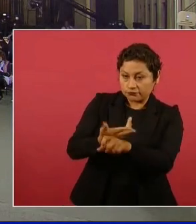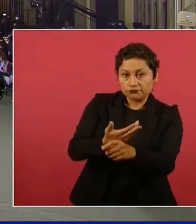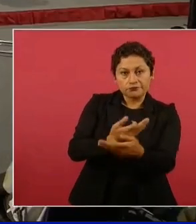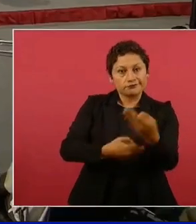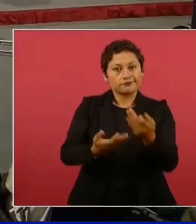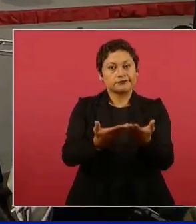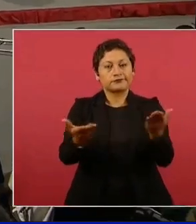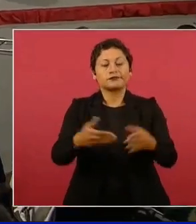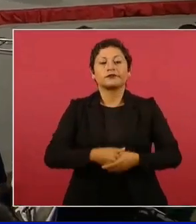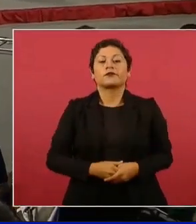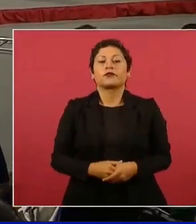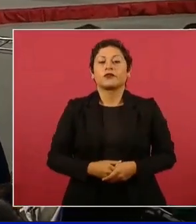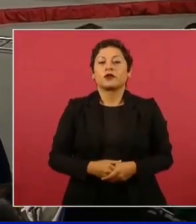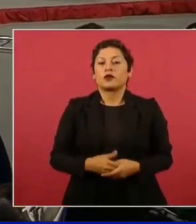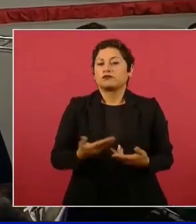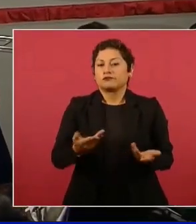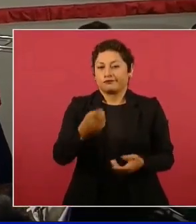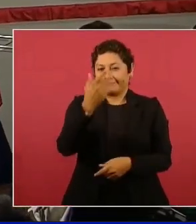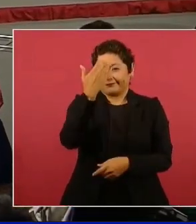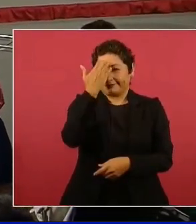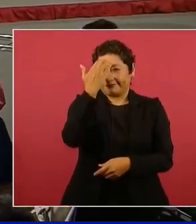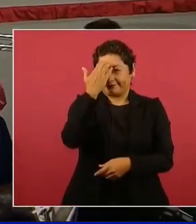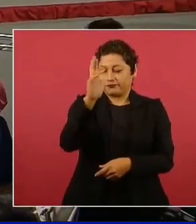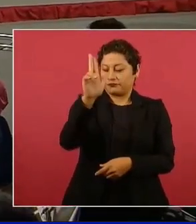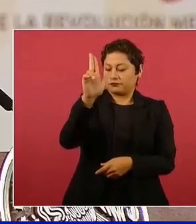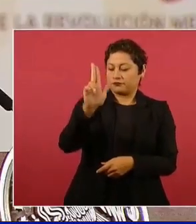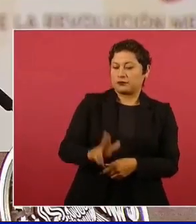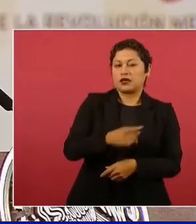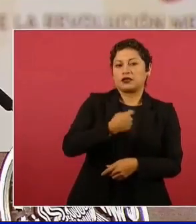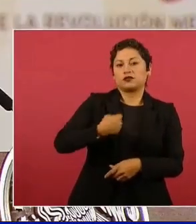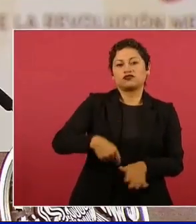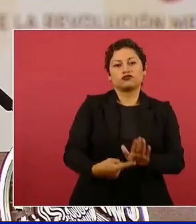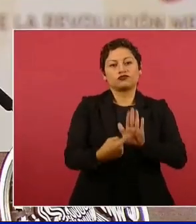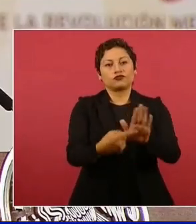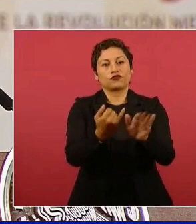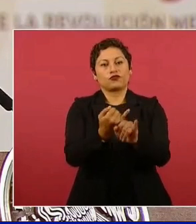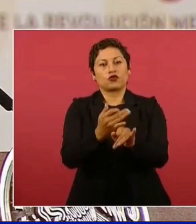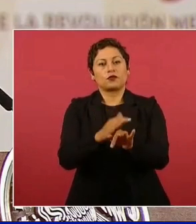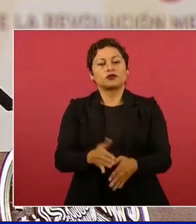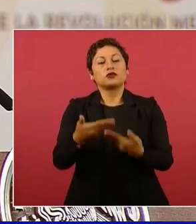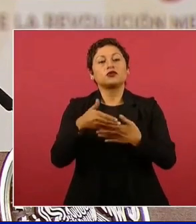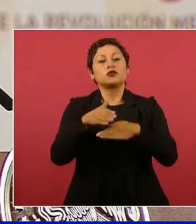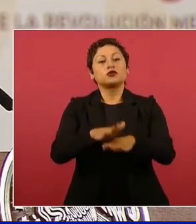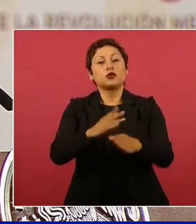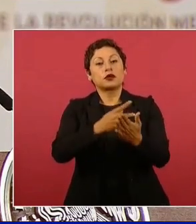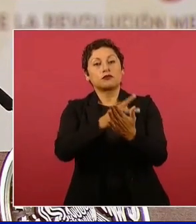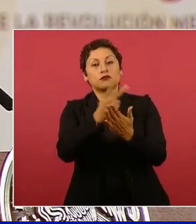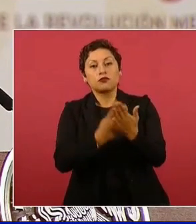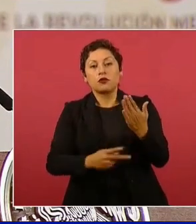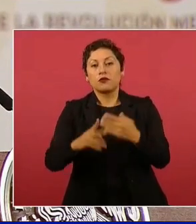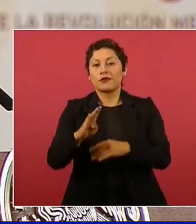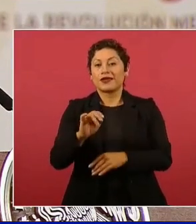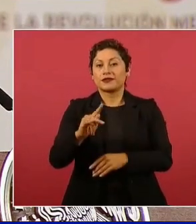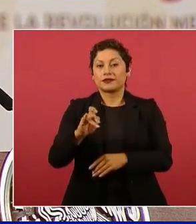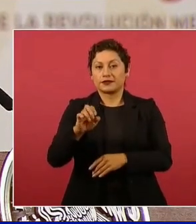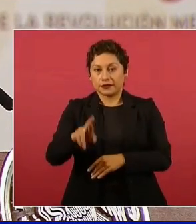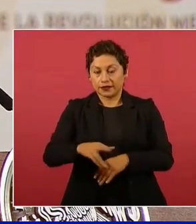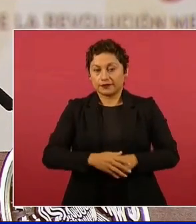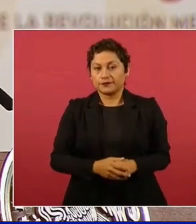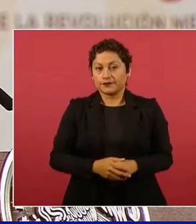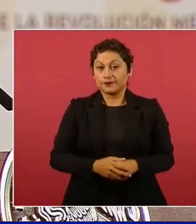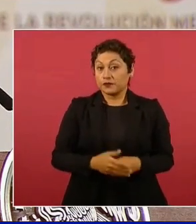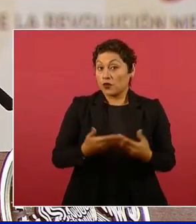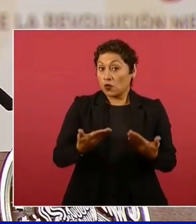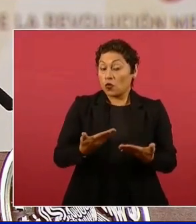Como todos los martes vamos a dar a conocer los avances del Plan de Salud para el Bienestar. Y esta mañana presentamos la segunda